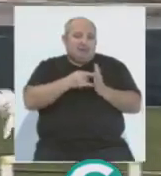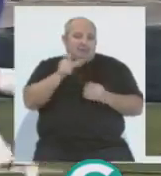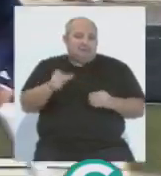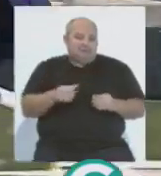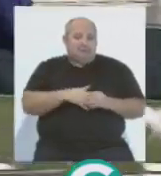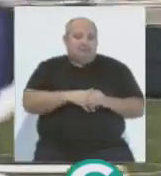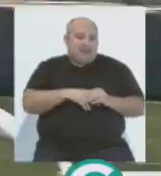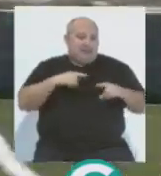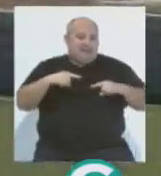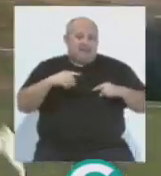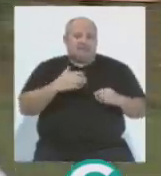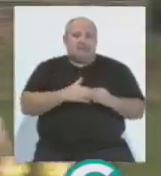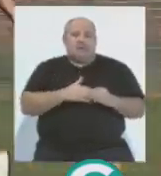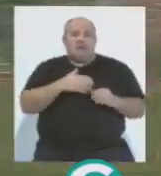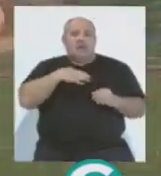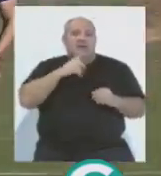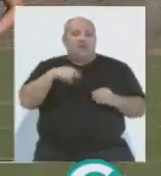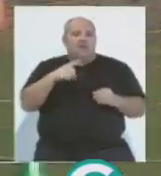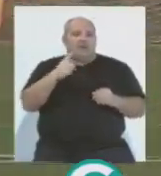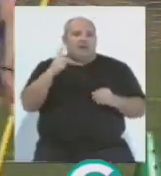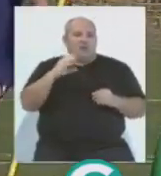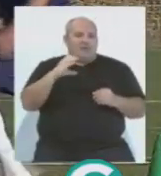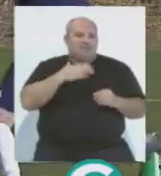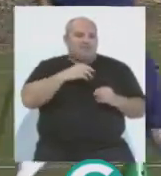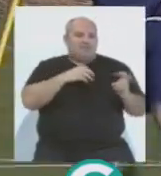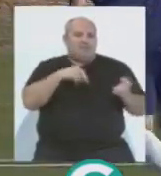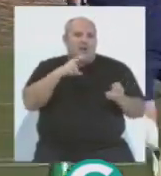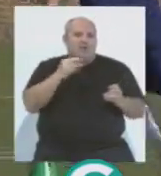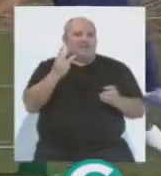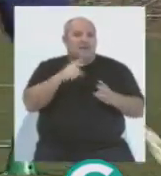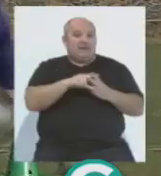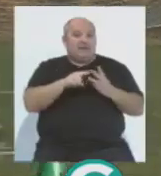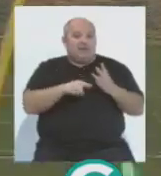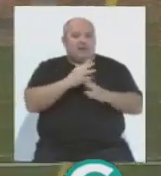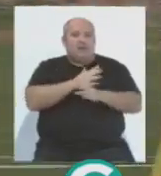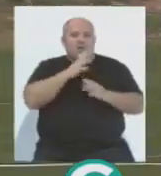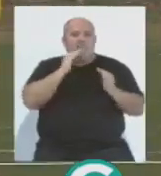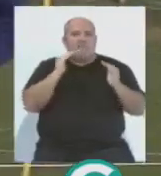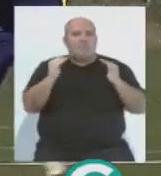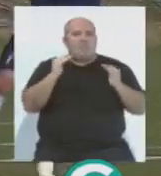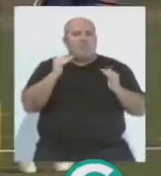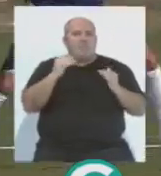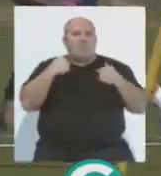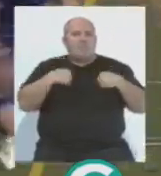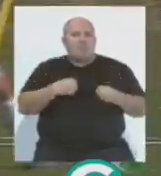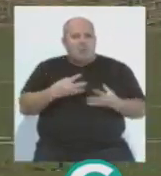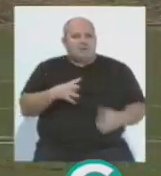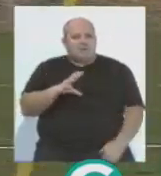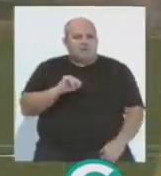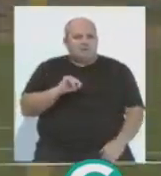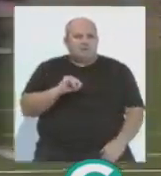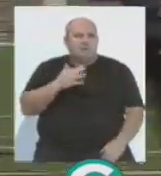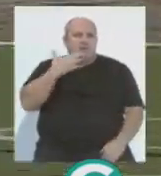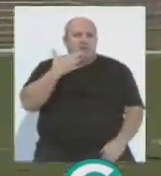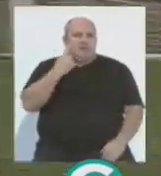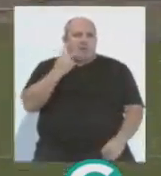Están Sergio Sánchez, Kekoyevi y Marcos Mauro. Tres jugadores que están en un momento de forma muy bueno, pero de los